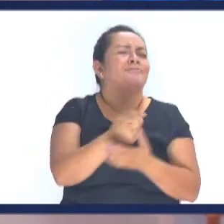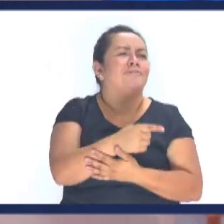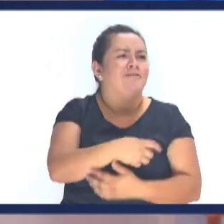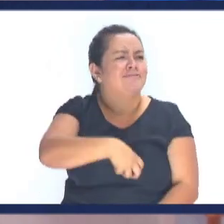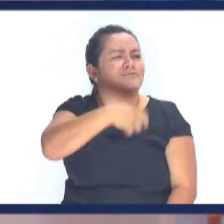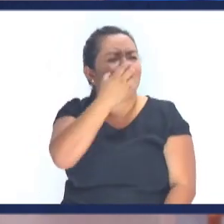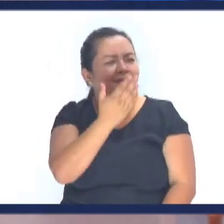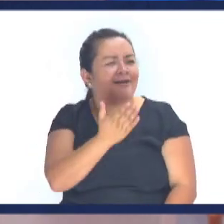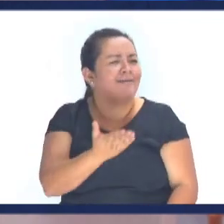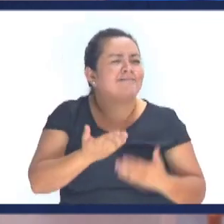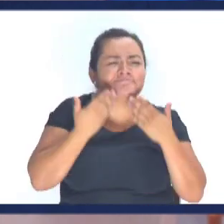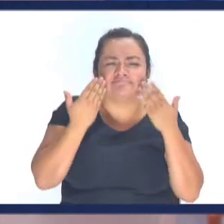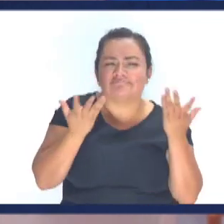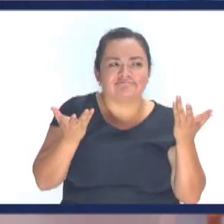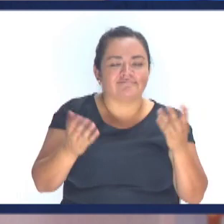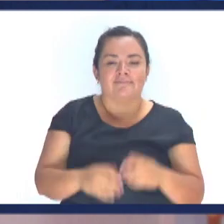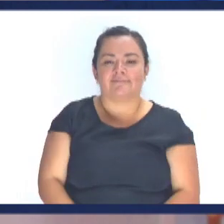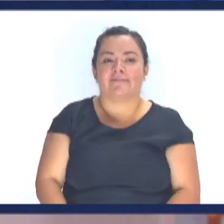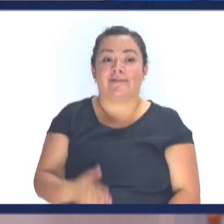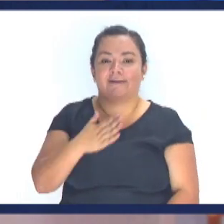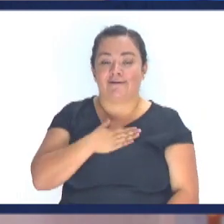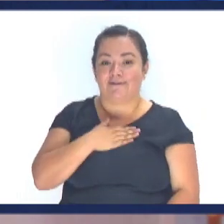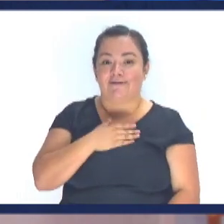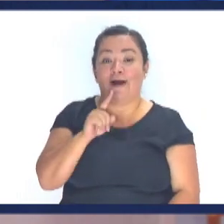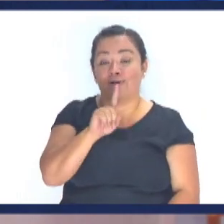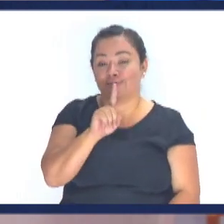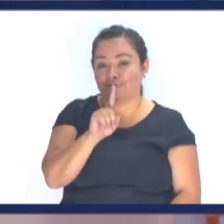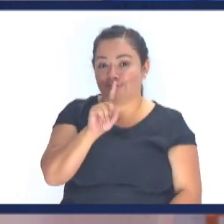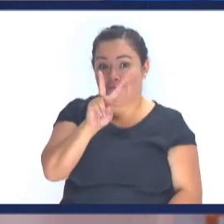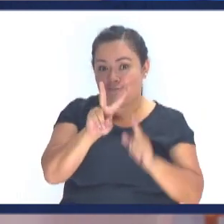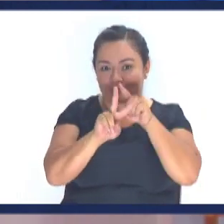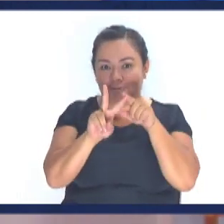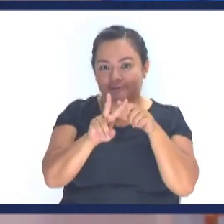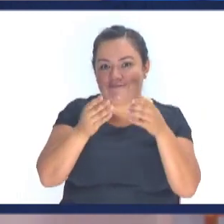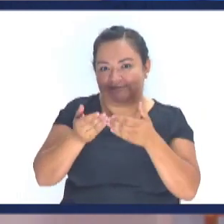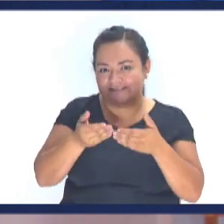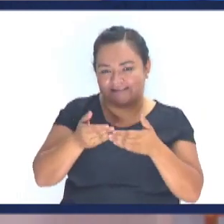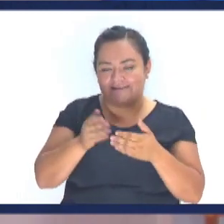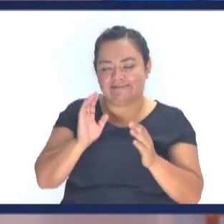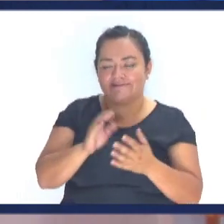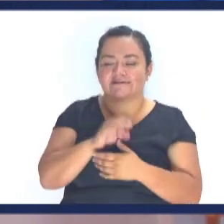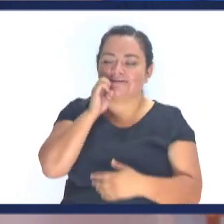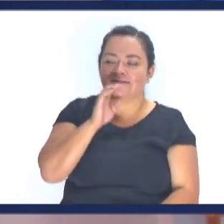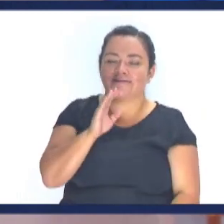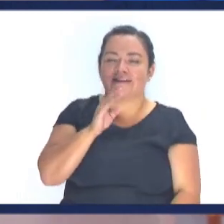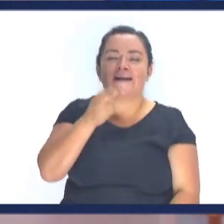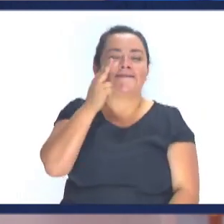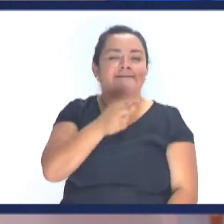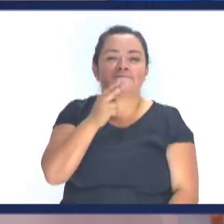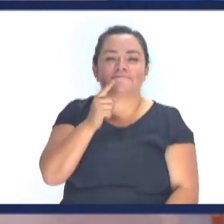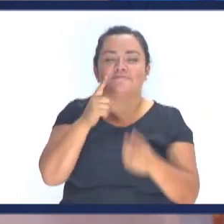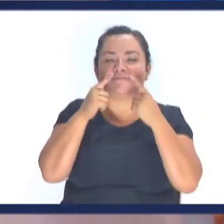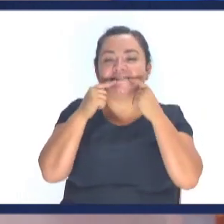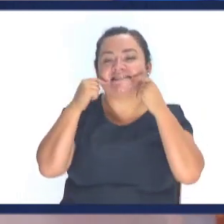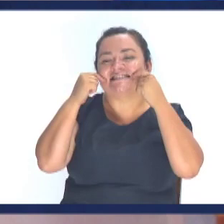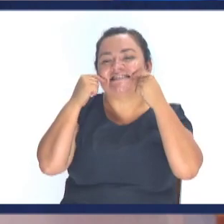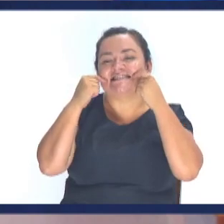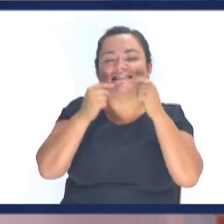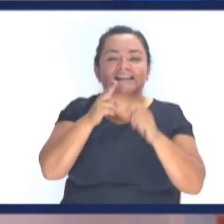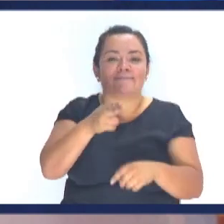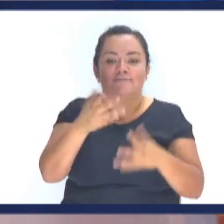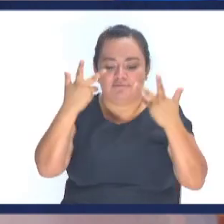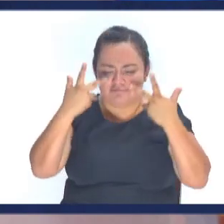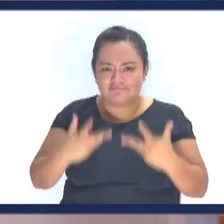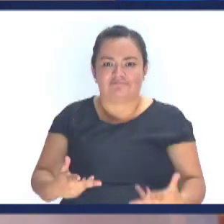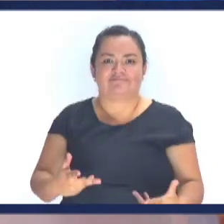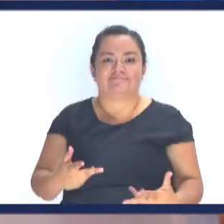es Es enojado Es aquí Es allá Pero uno de los dos Que es el que más se parece Al papá Tiene la misma risa Tiene el